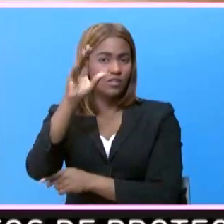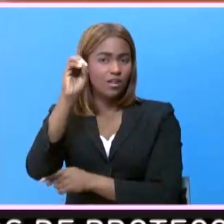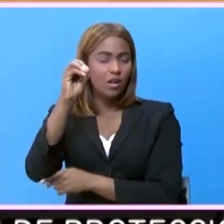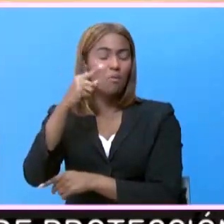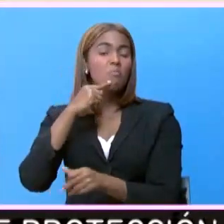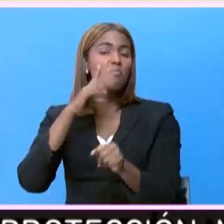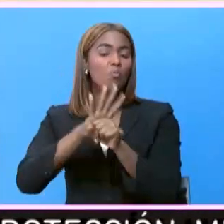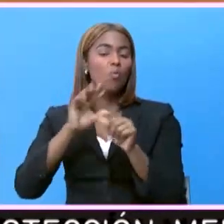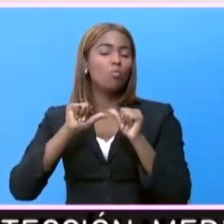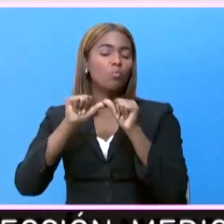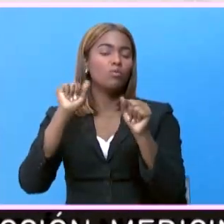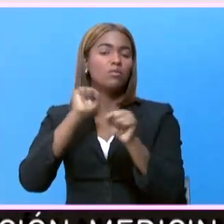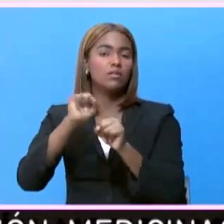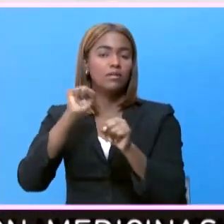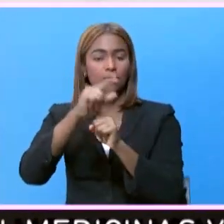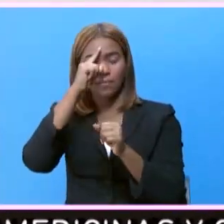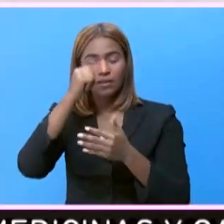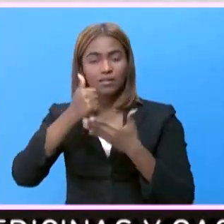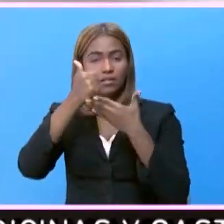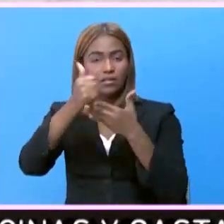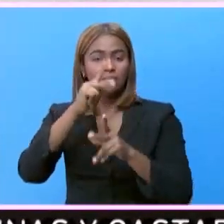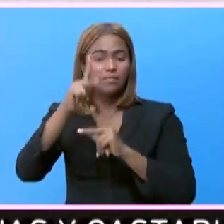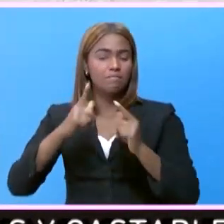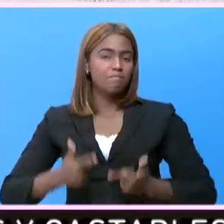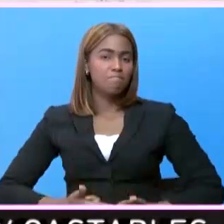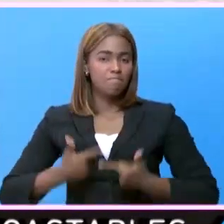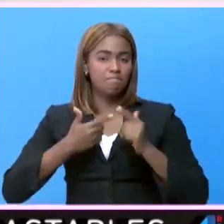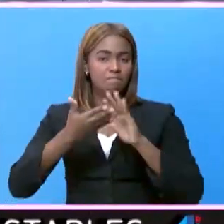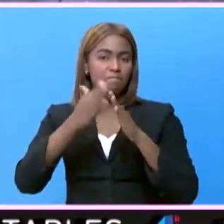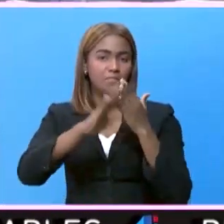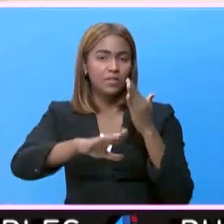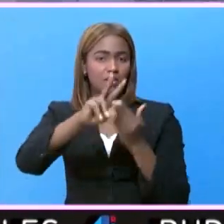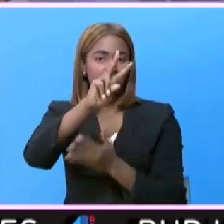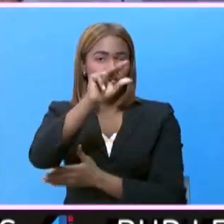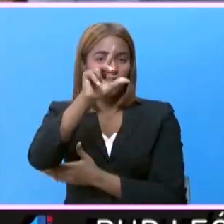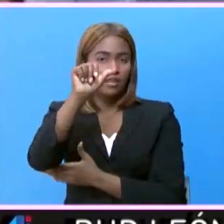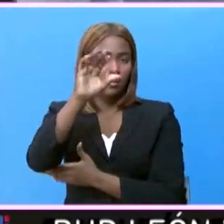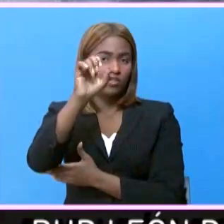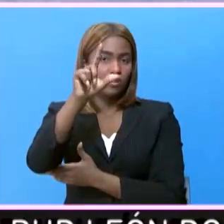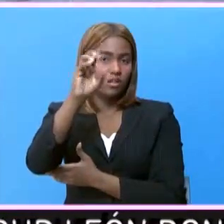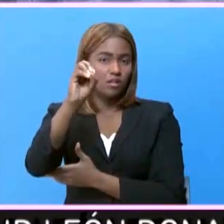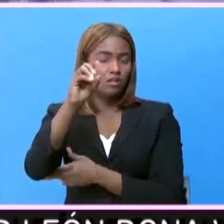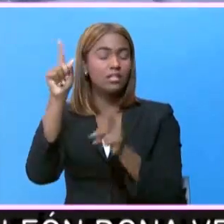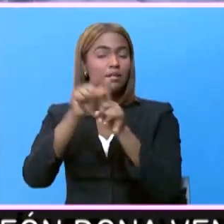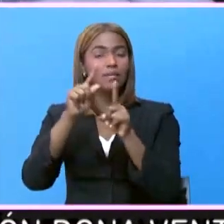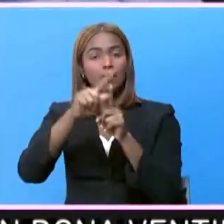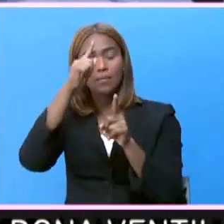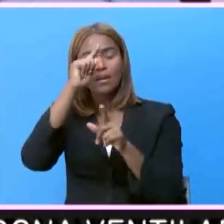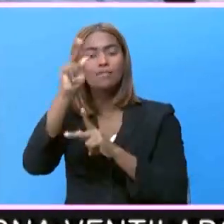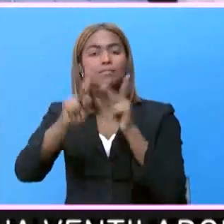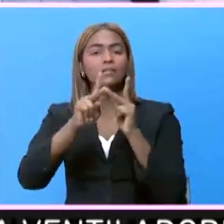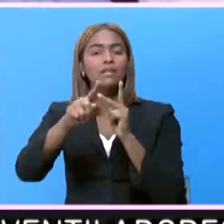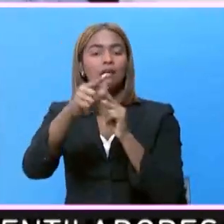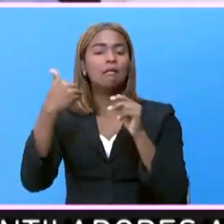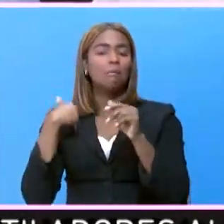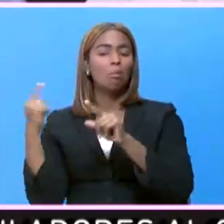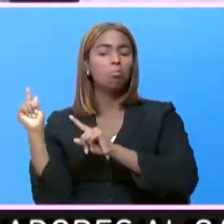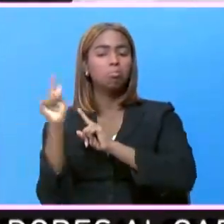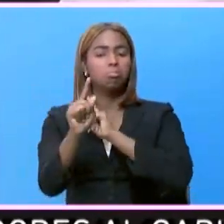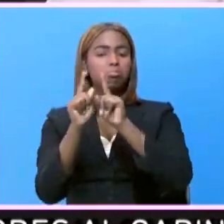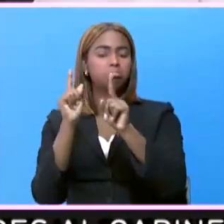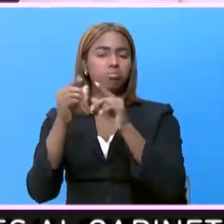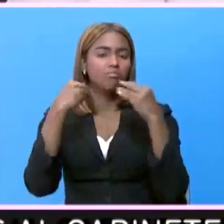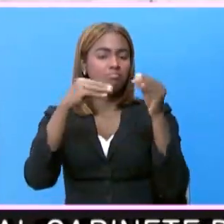prometieron continuar laborando en beneficio de los moradores en el barrio Villa Consuelo, así como para las personas que acuden a los